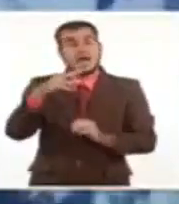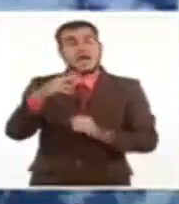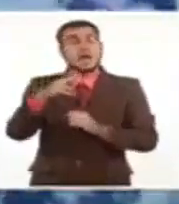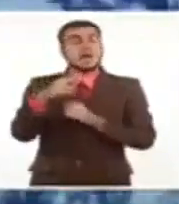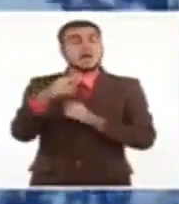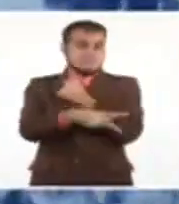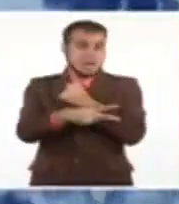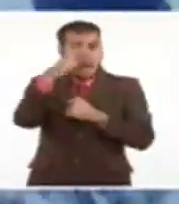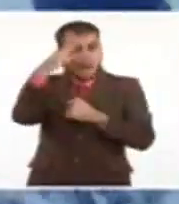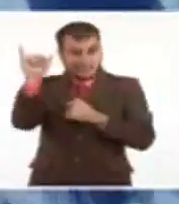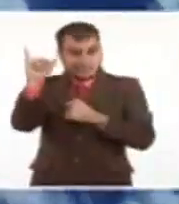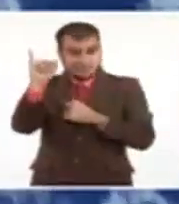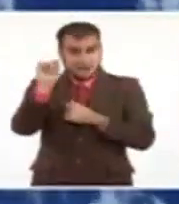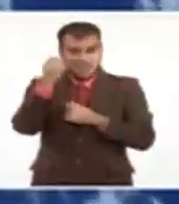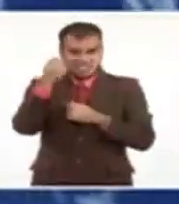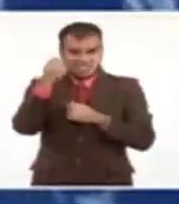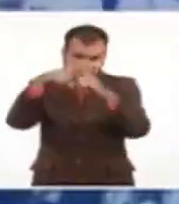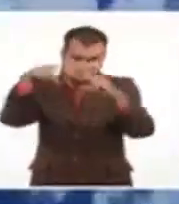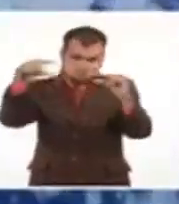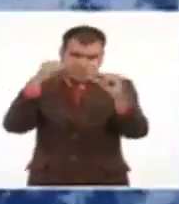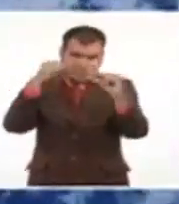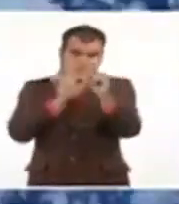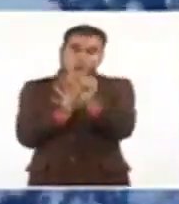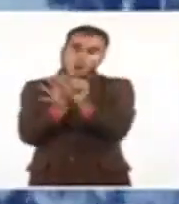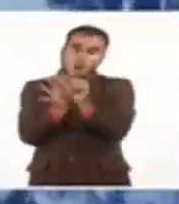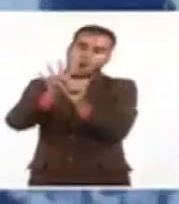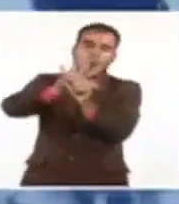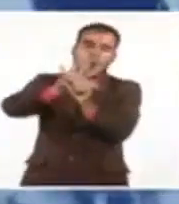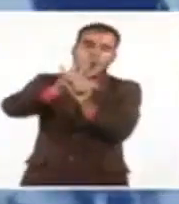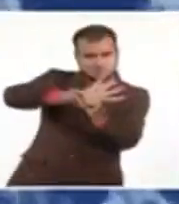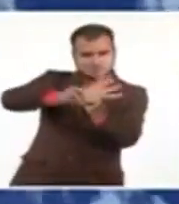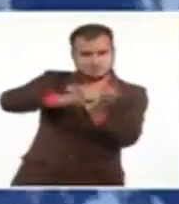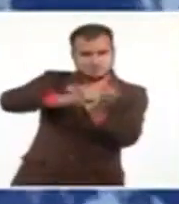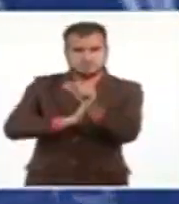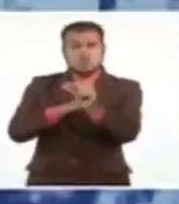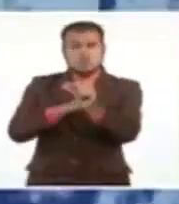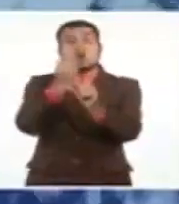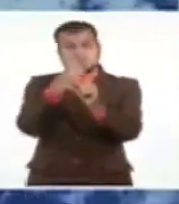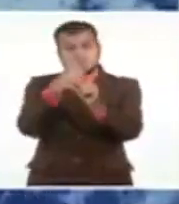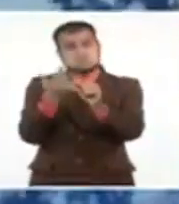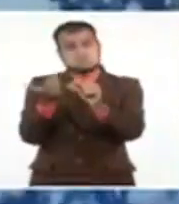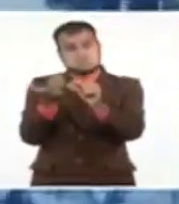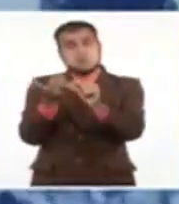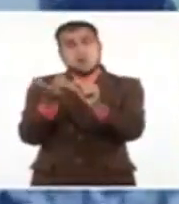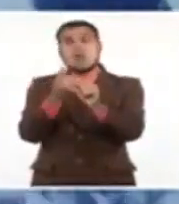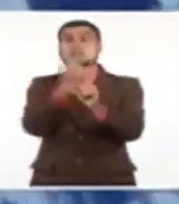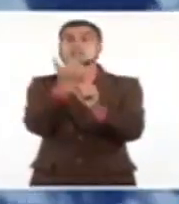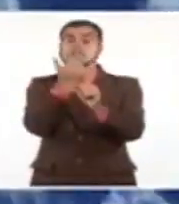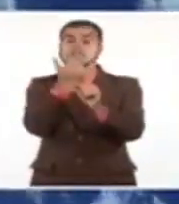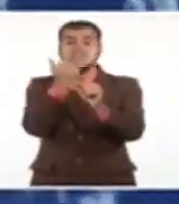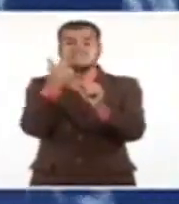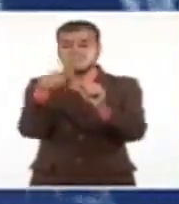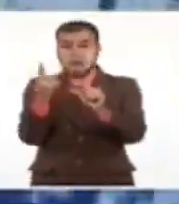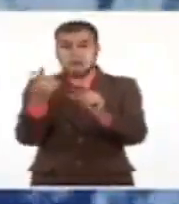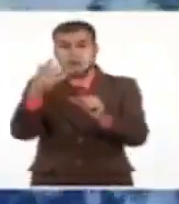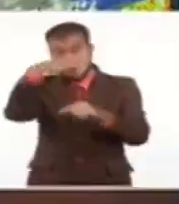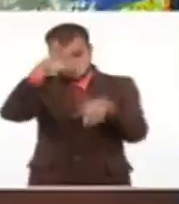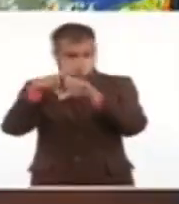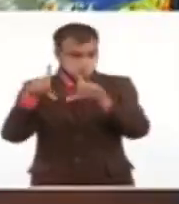Y están avanzando, lo que lo harán después, hacia la parte sur del oriente cubano y hacia Jamaica.